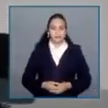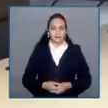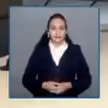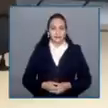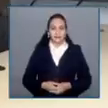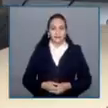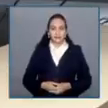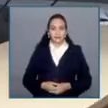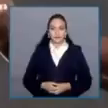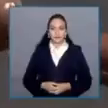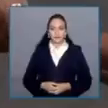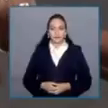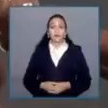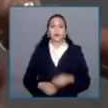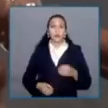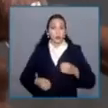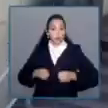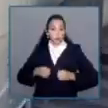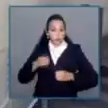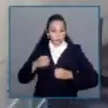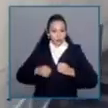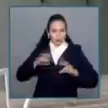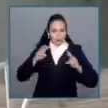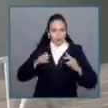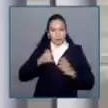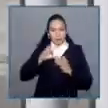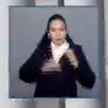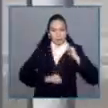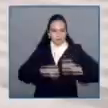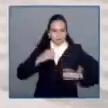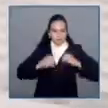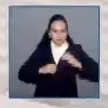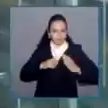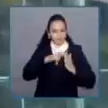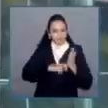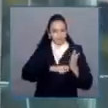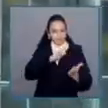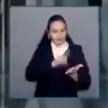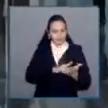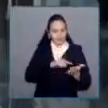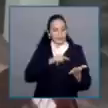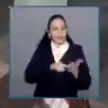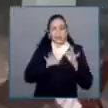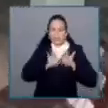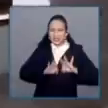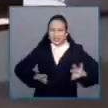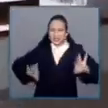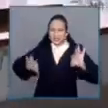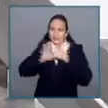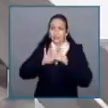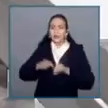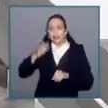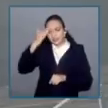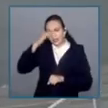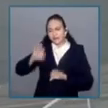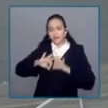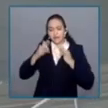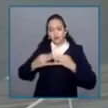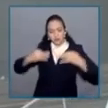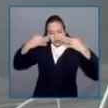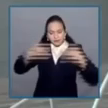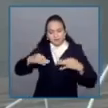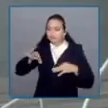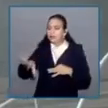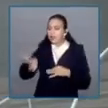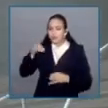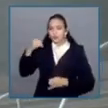Reforma Constitucional al Poder Judicial será fundamental para favorecer que las personas con la mayor capacidad sean